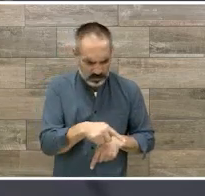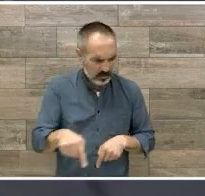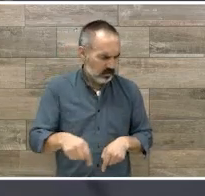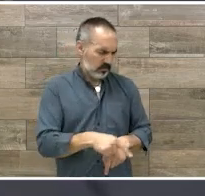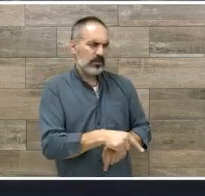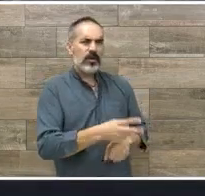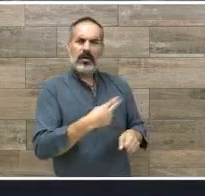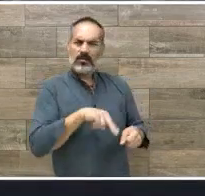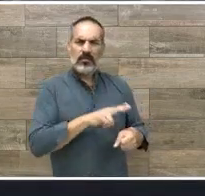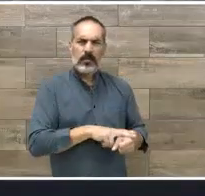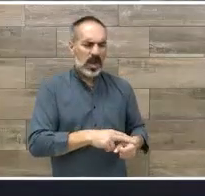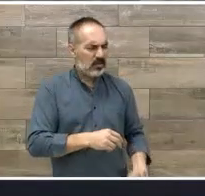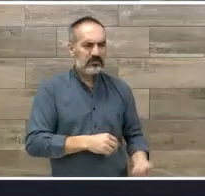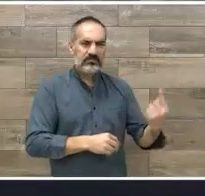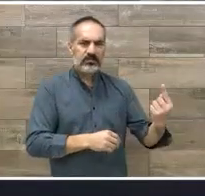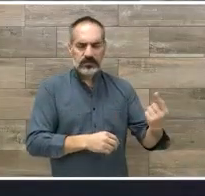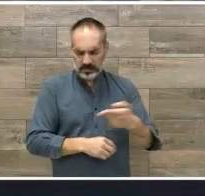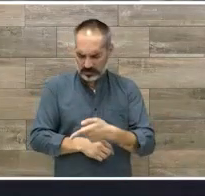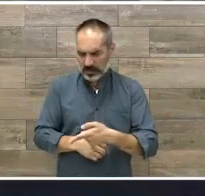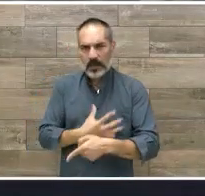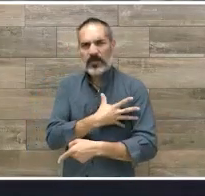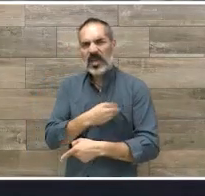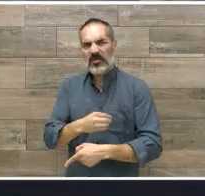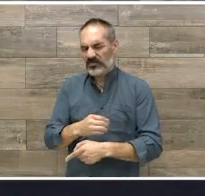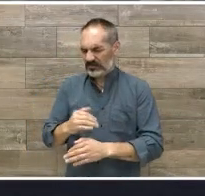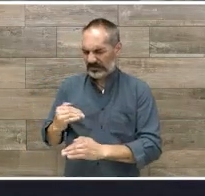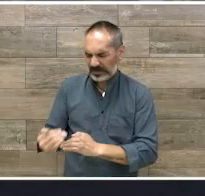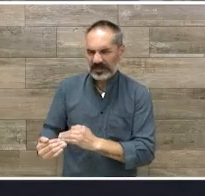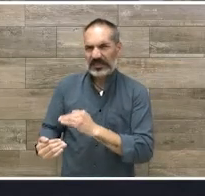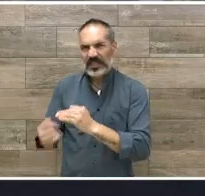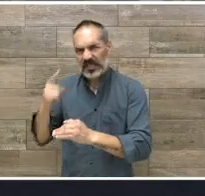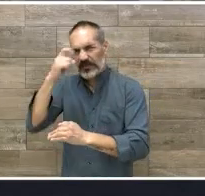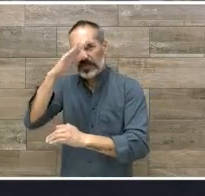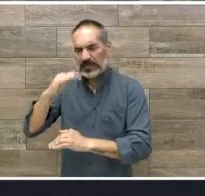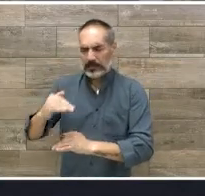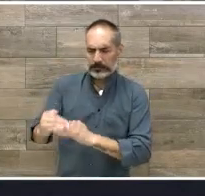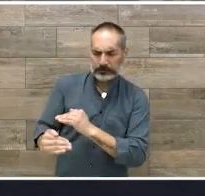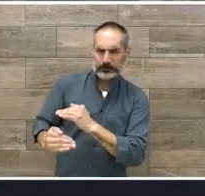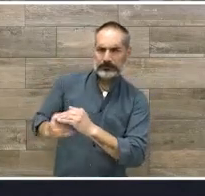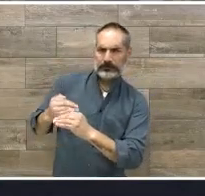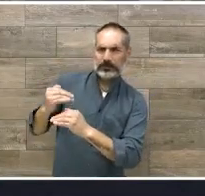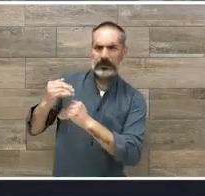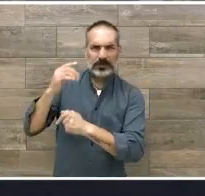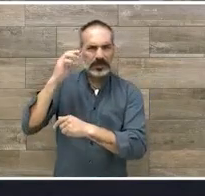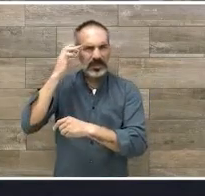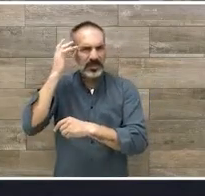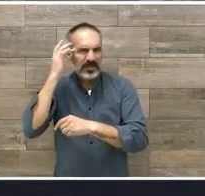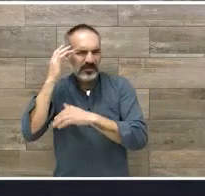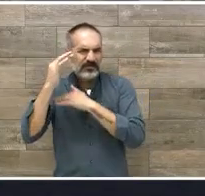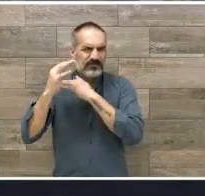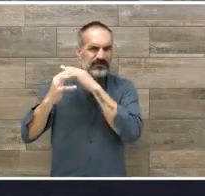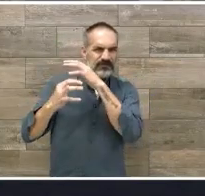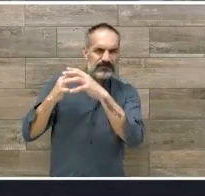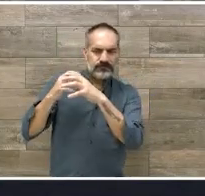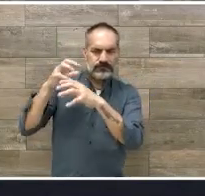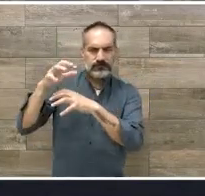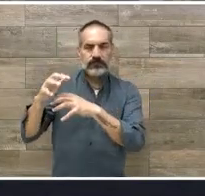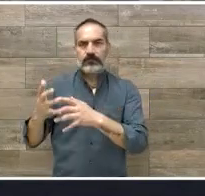¿no? Y esa sería la razón por la que los mismos papás pues se acercan a nosotros para decir